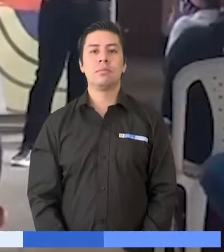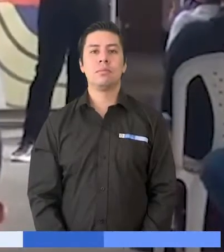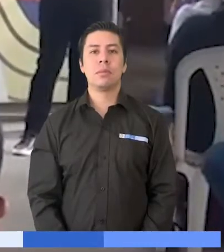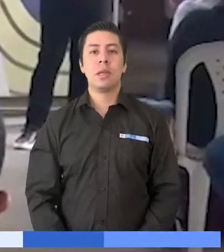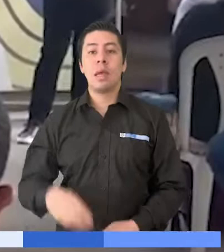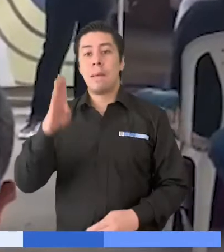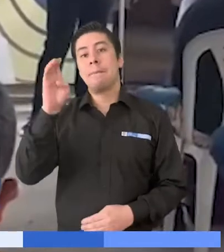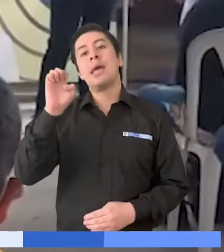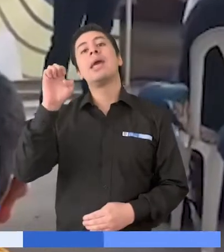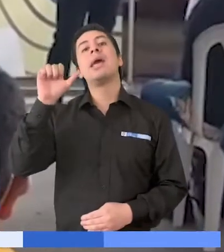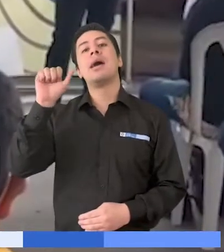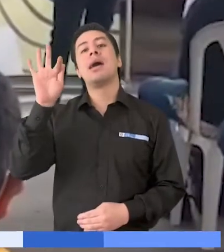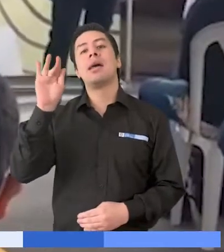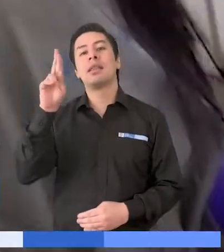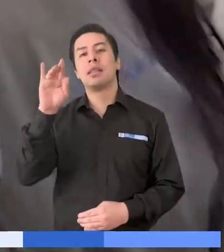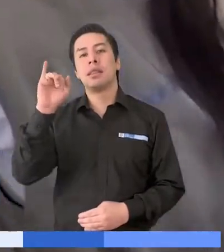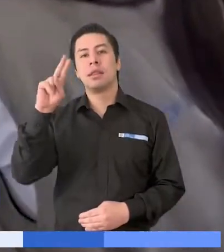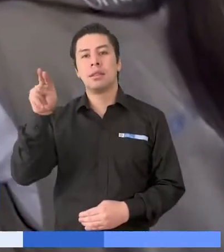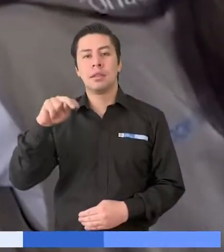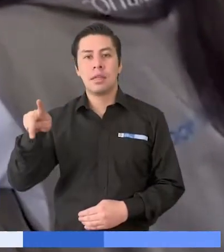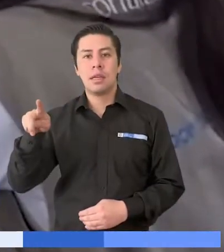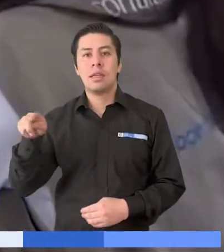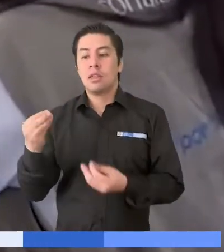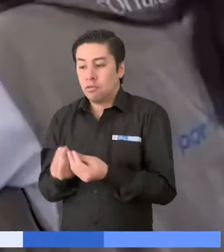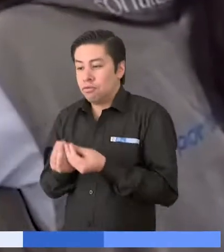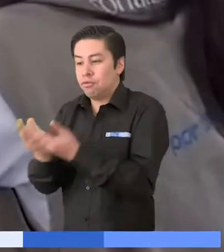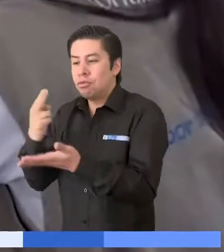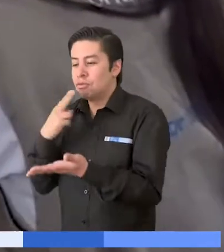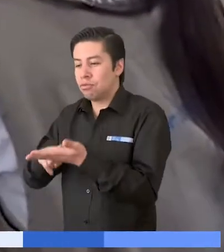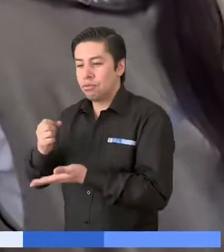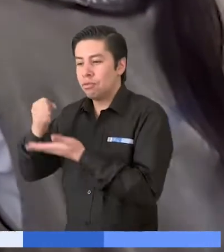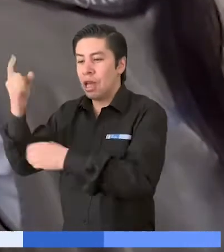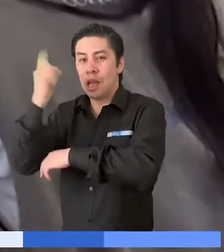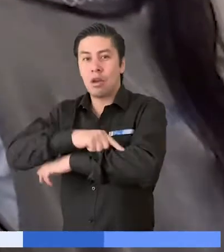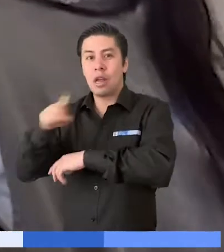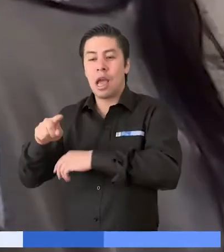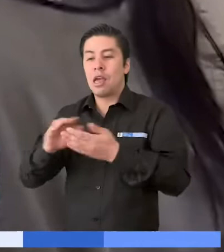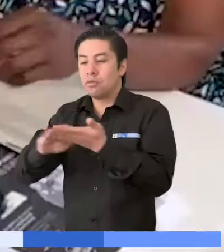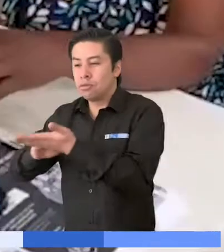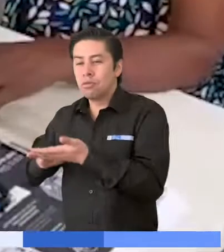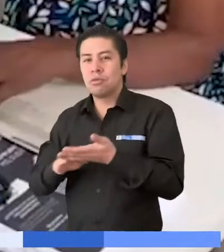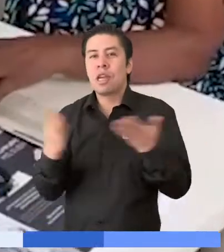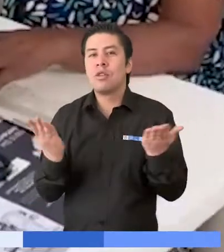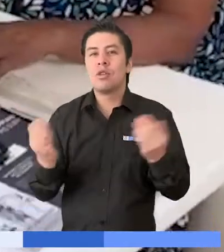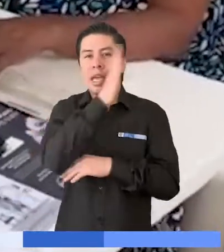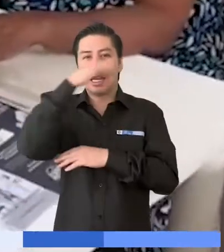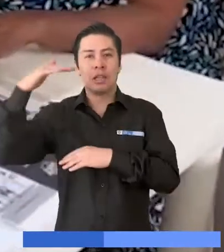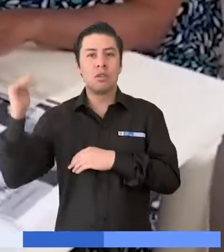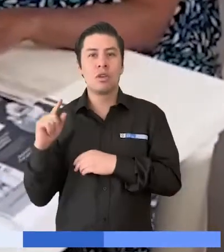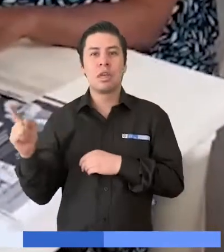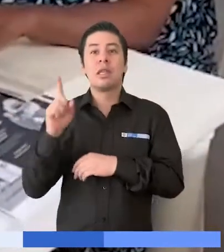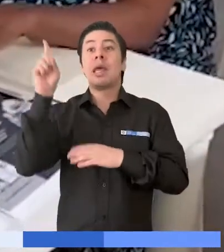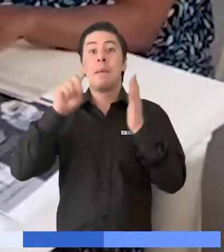Beatriz Durango fue una de las beneficiadas de la jornada de reparación más grande de este año en Antioquia, en la que 1